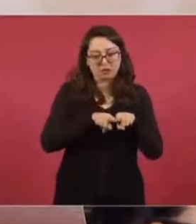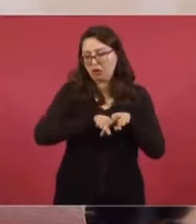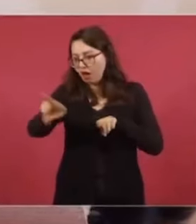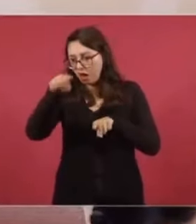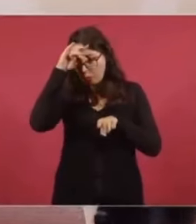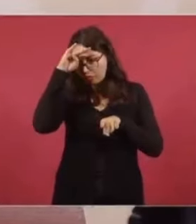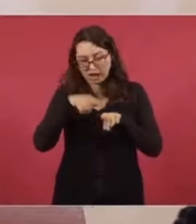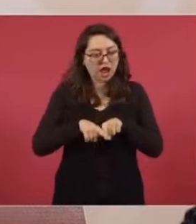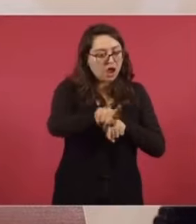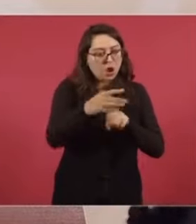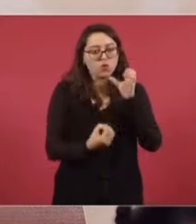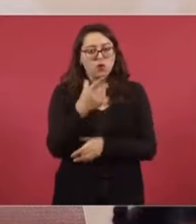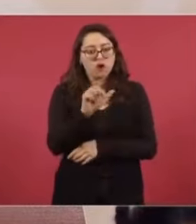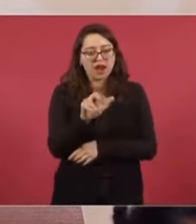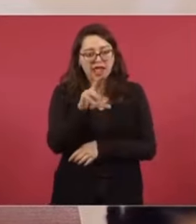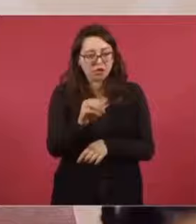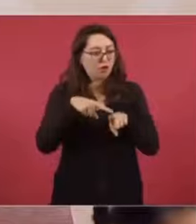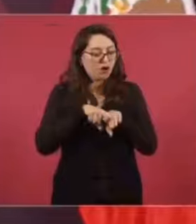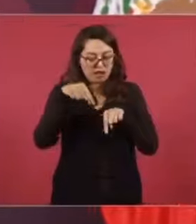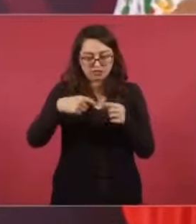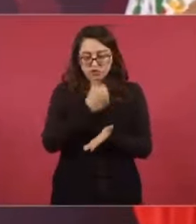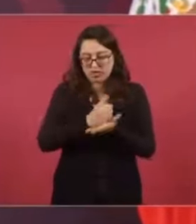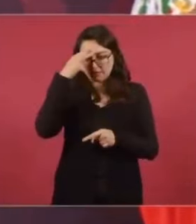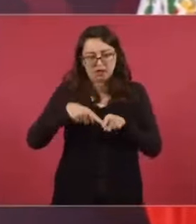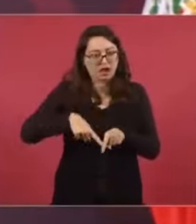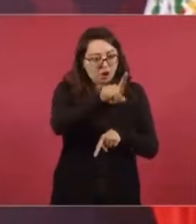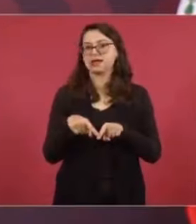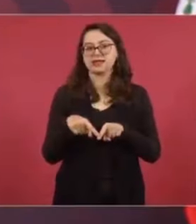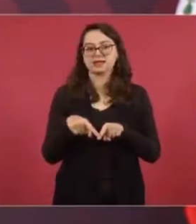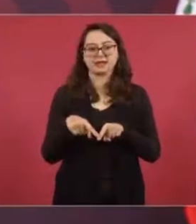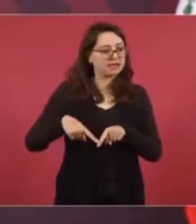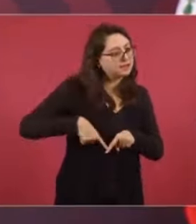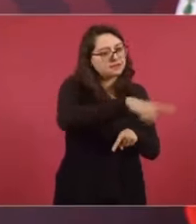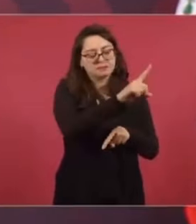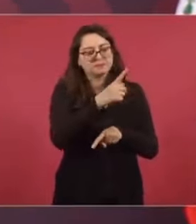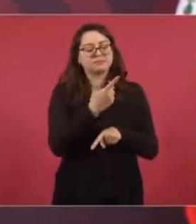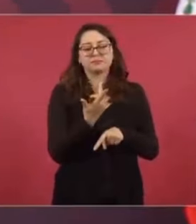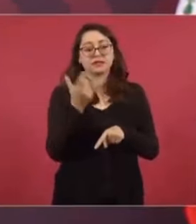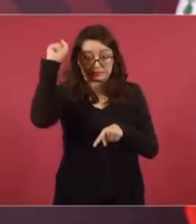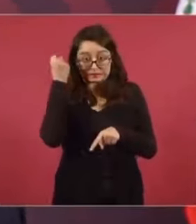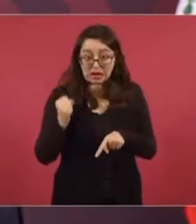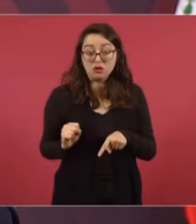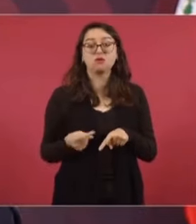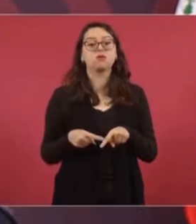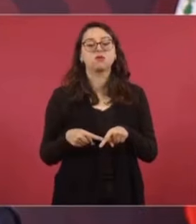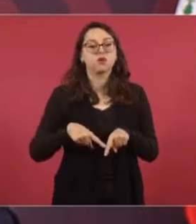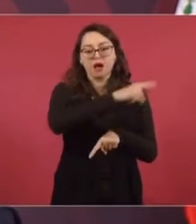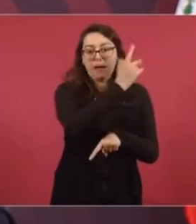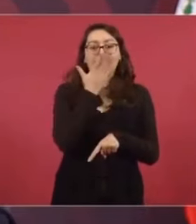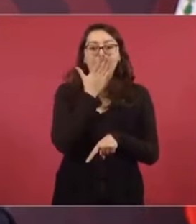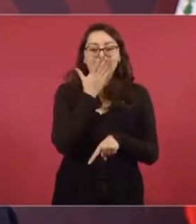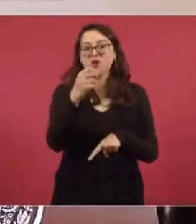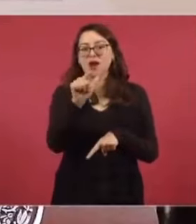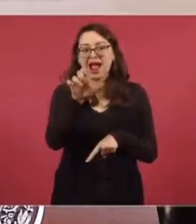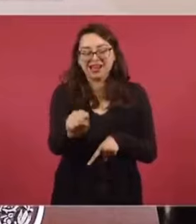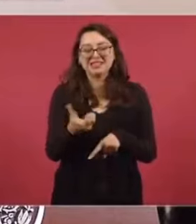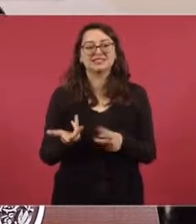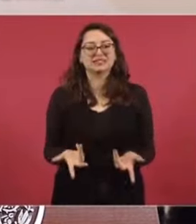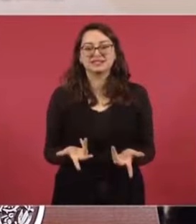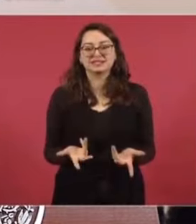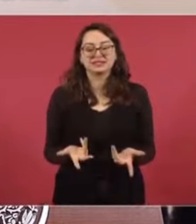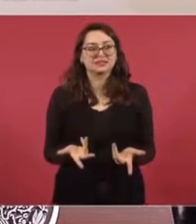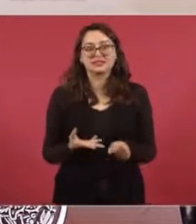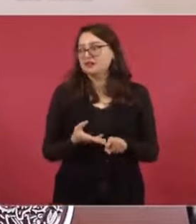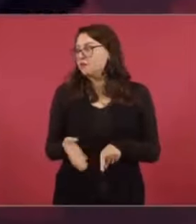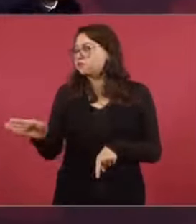Monterrey, a Nuevo Laredo, de México a Guadalajara, a Sinaloa, Sonora, Nogales. Es